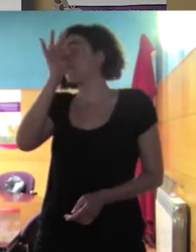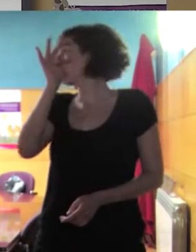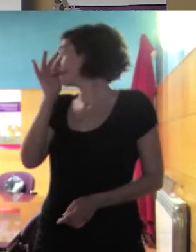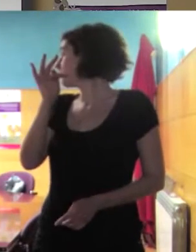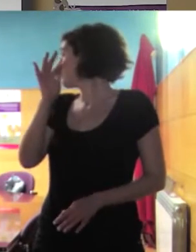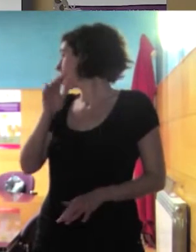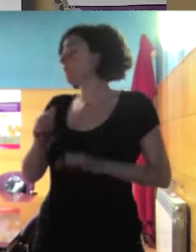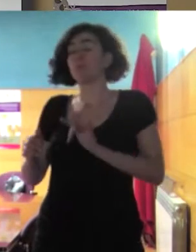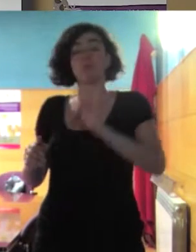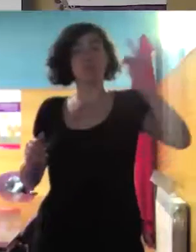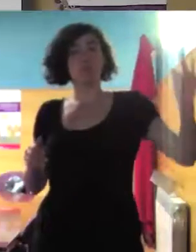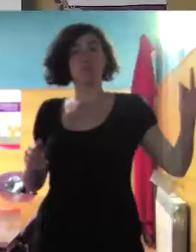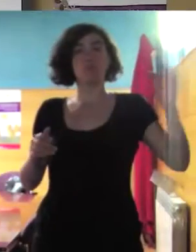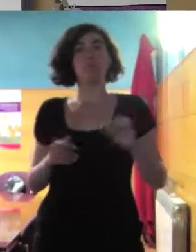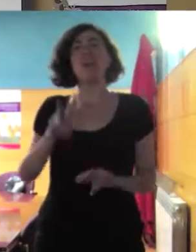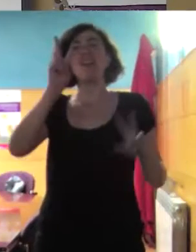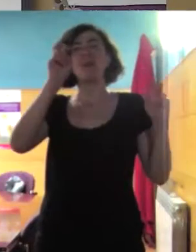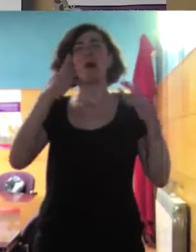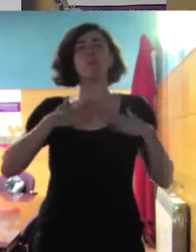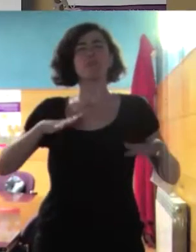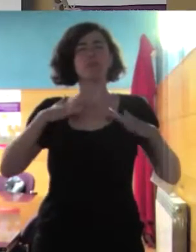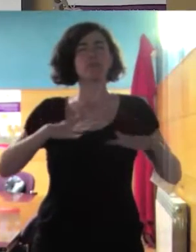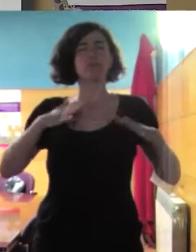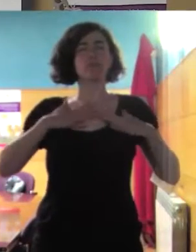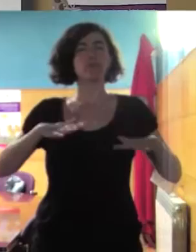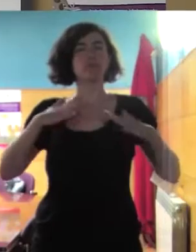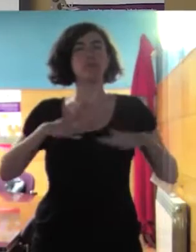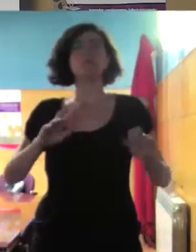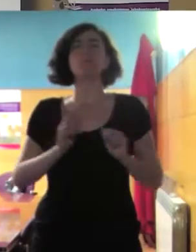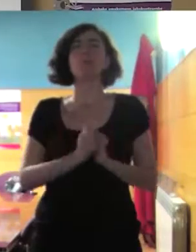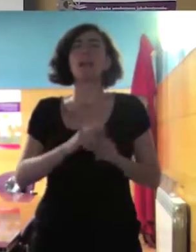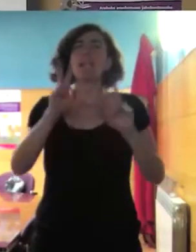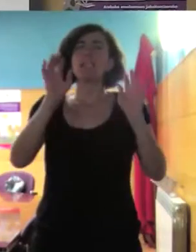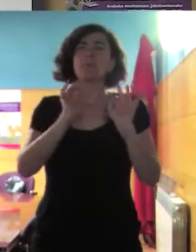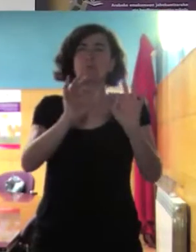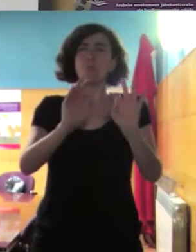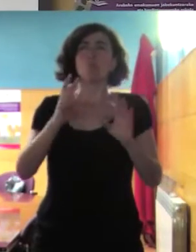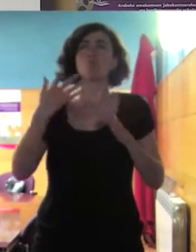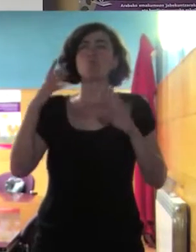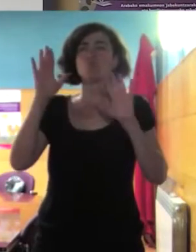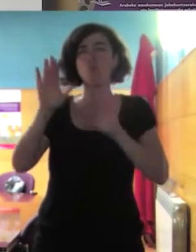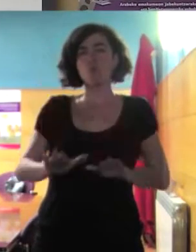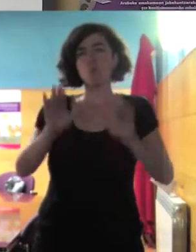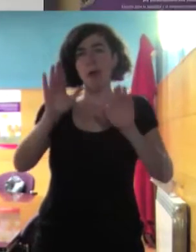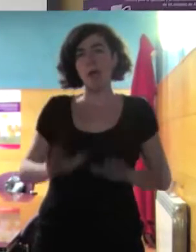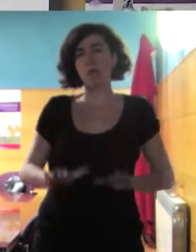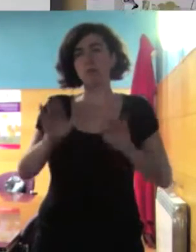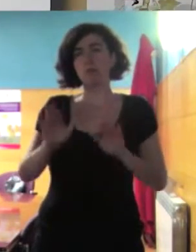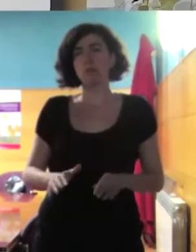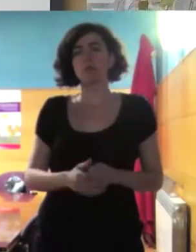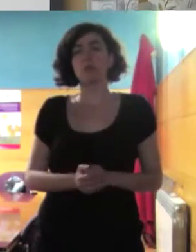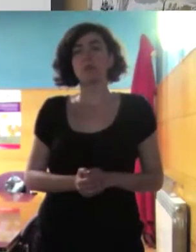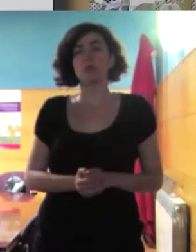eso también al hilo de la vestimenta de las mujeres musulmanas en concreto también siempre se van